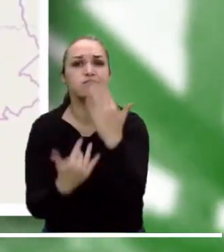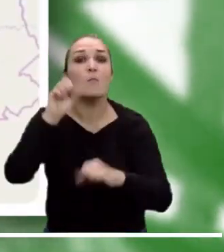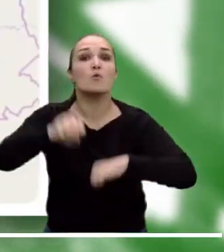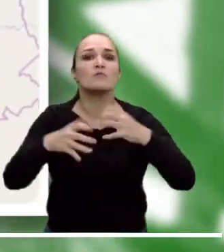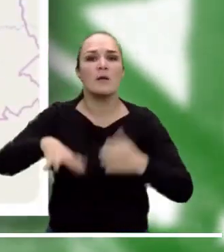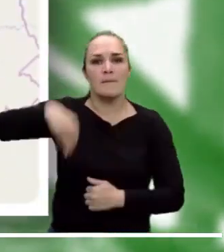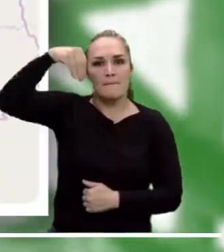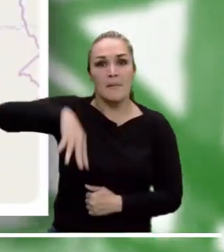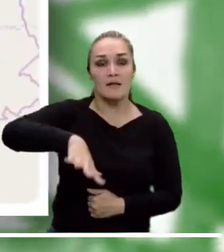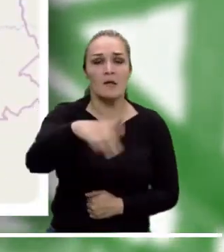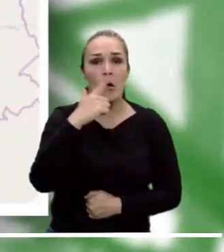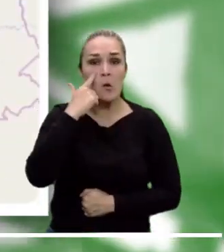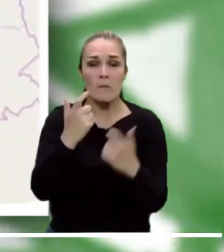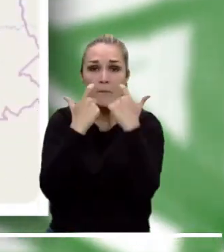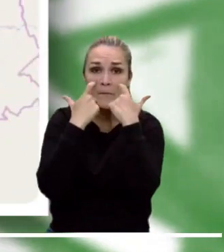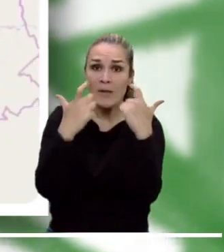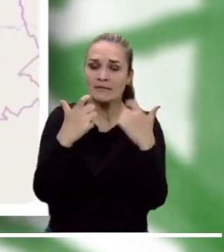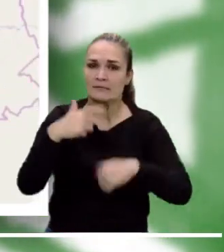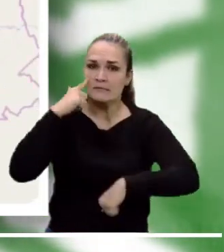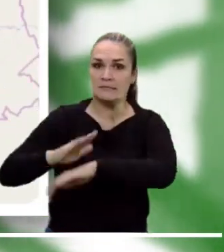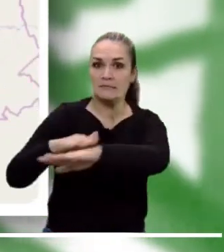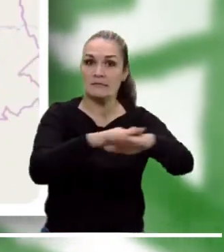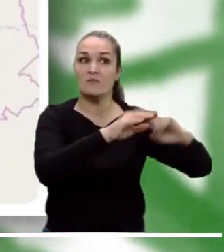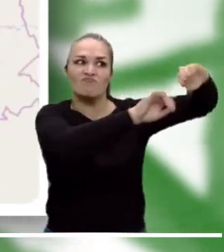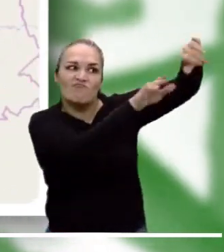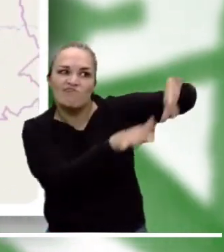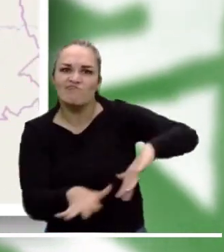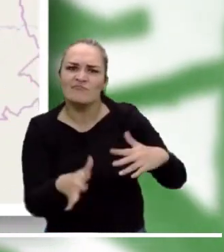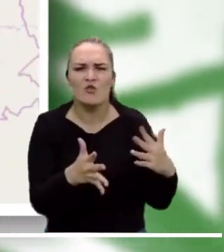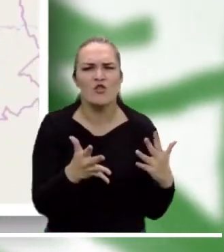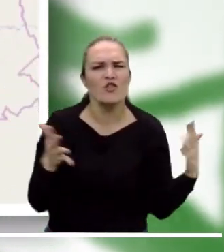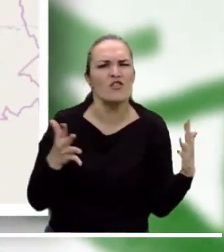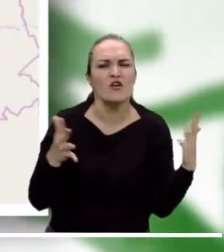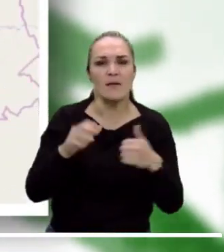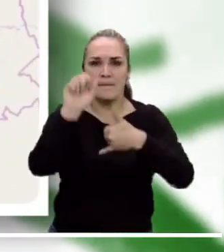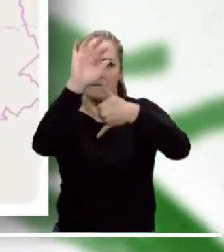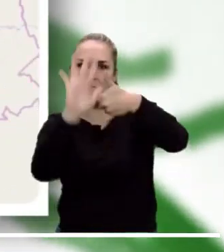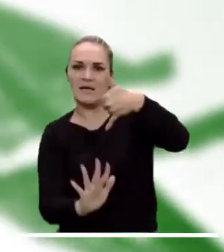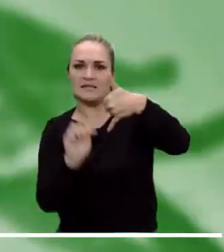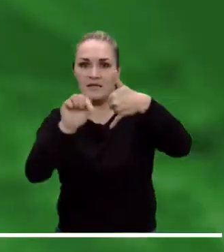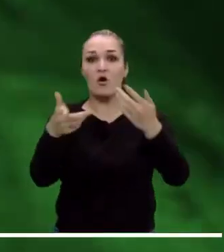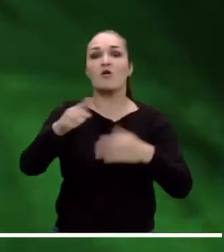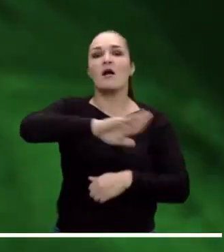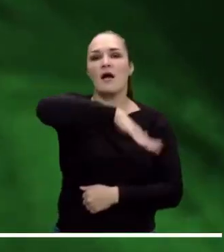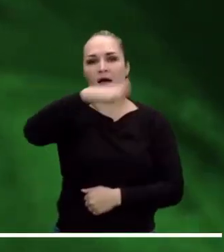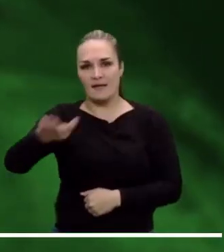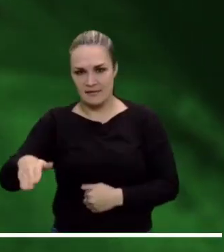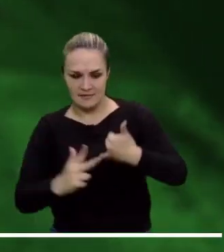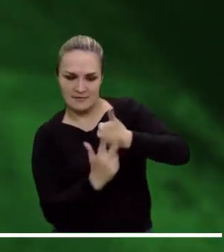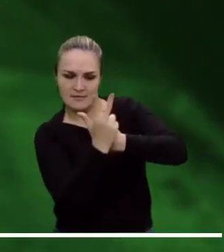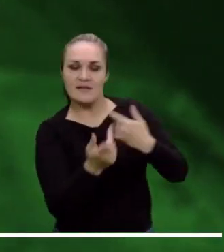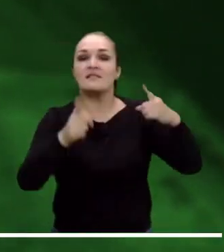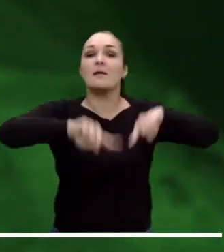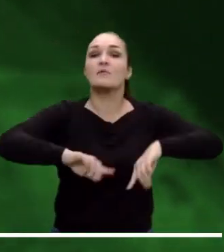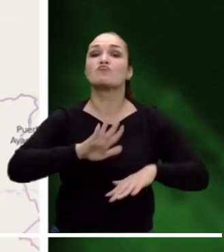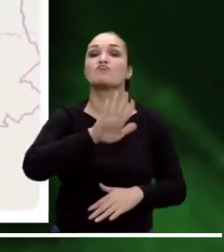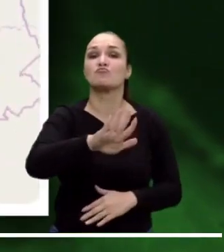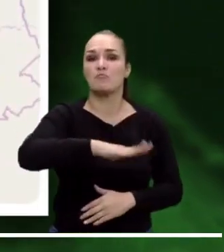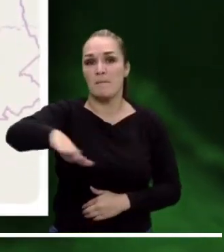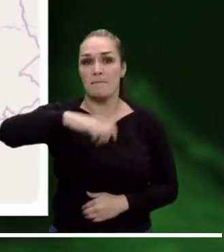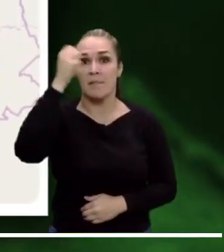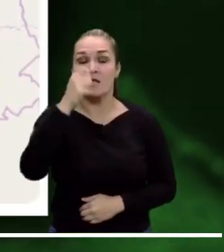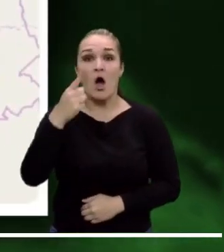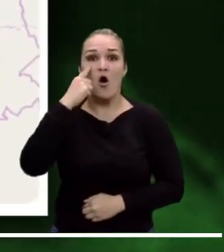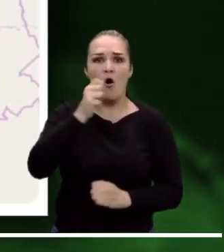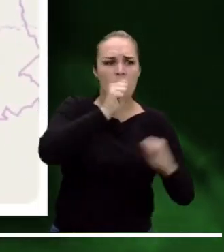Negra y Yacupí en Cundinamarca. Alerta naranja por probabilidad de incendios en Magdalena. Máxima alerta por